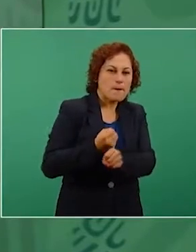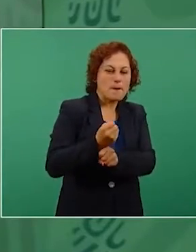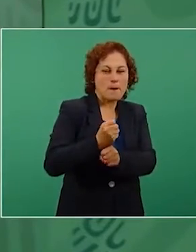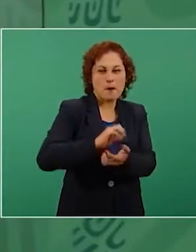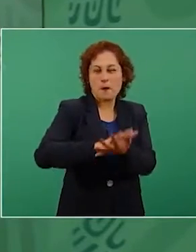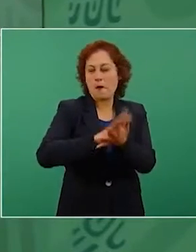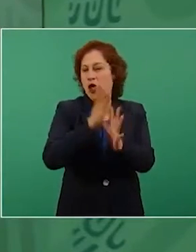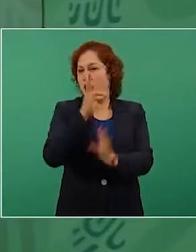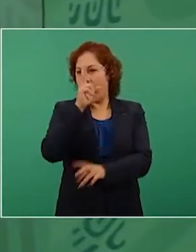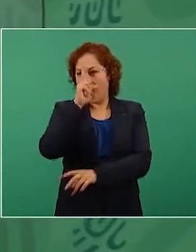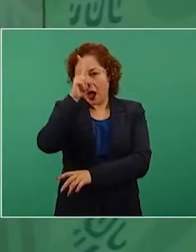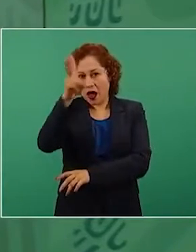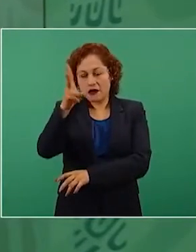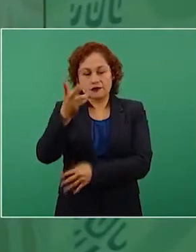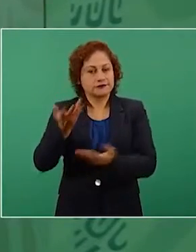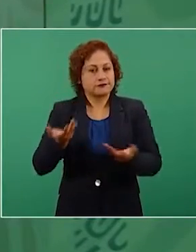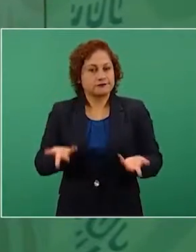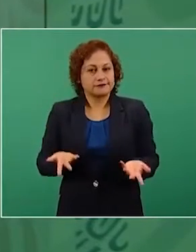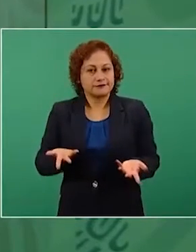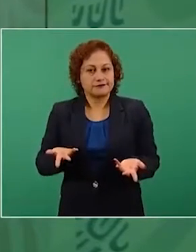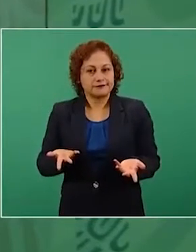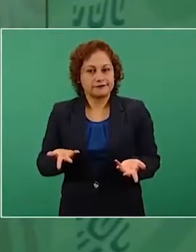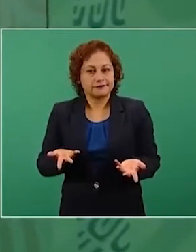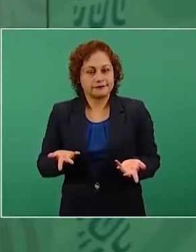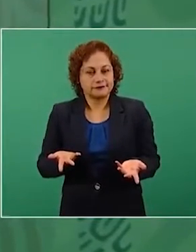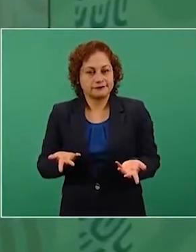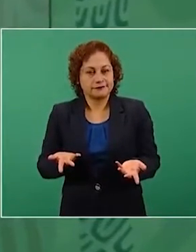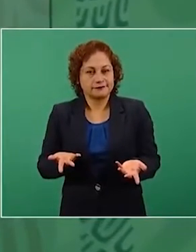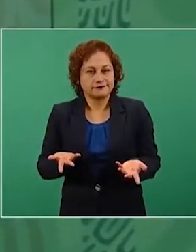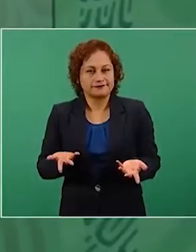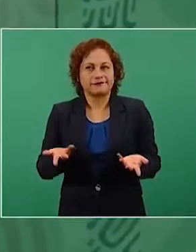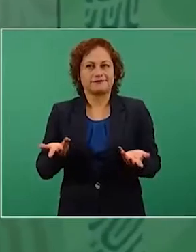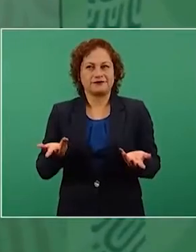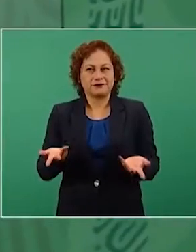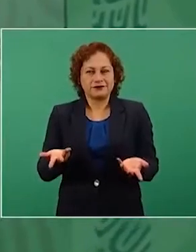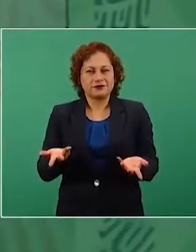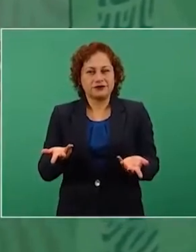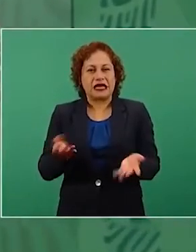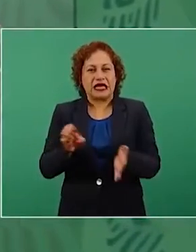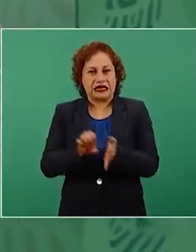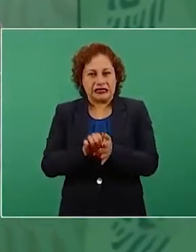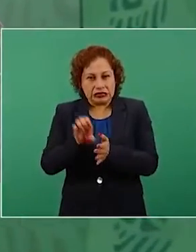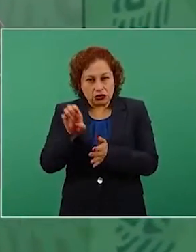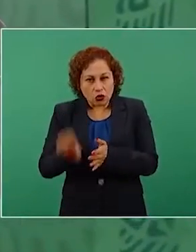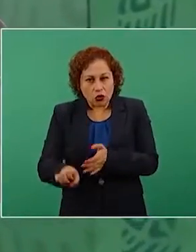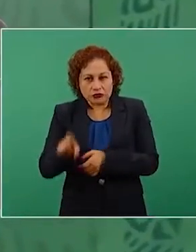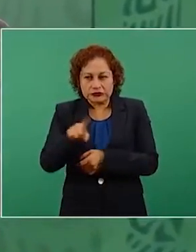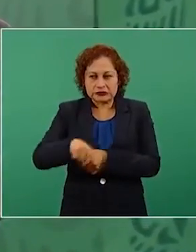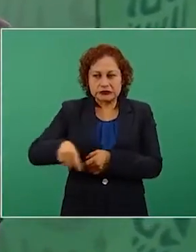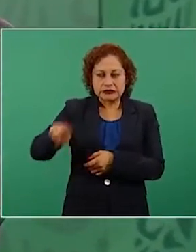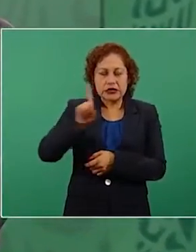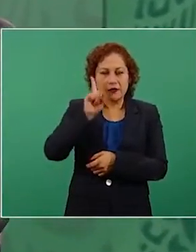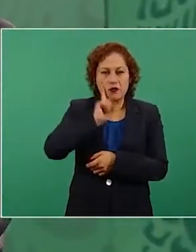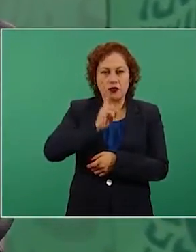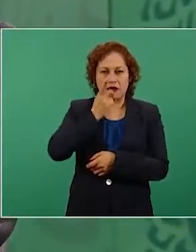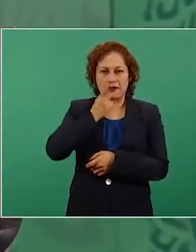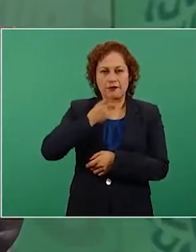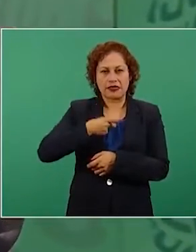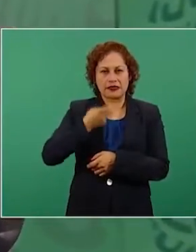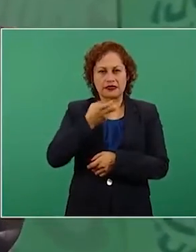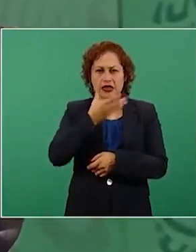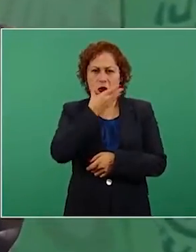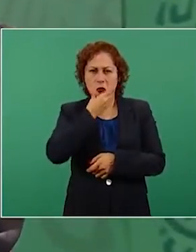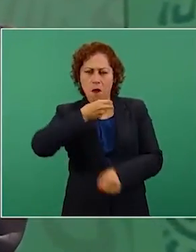Entonces, ¿cómo quienes están en contra del machismo ejercen la